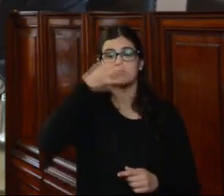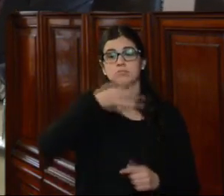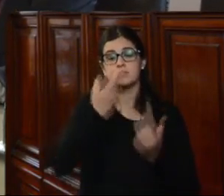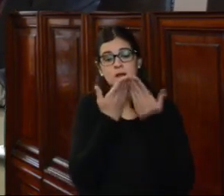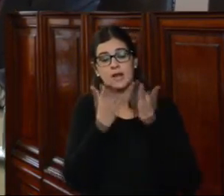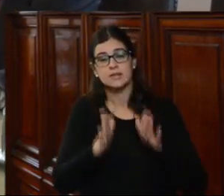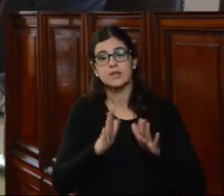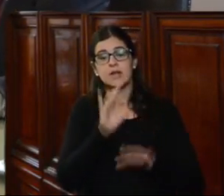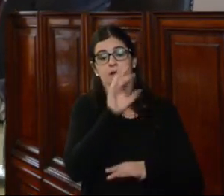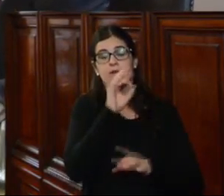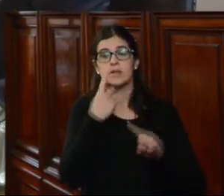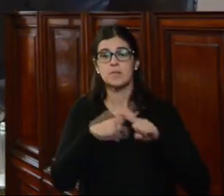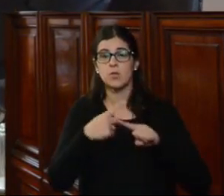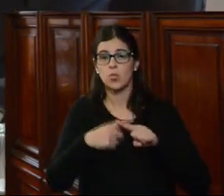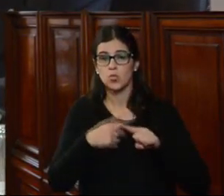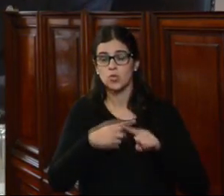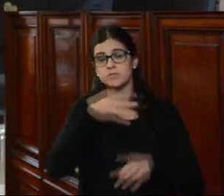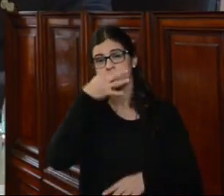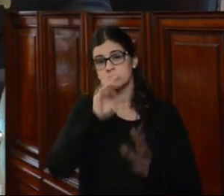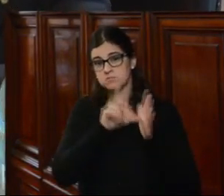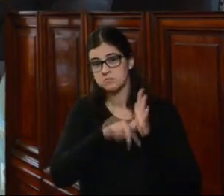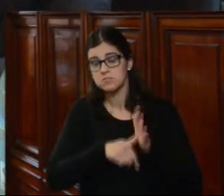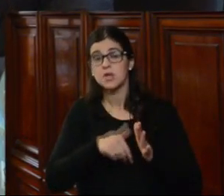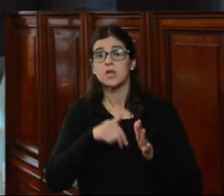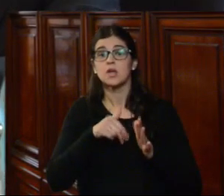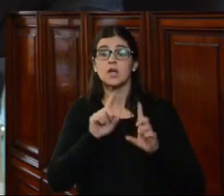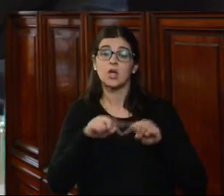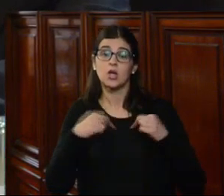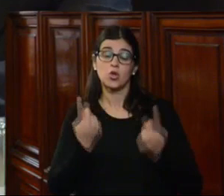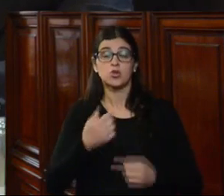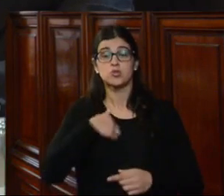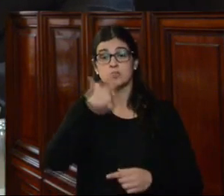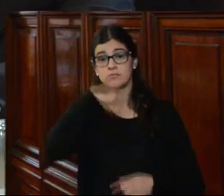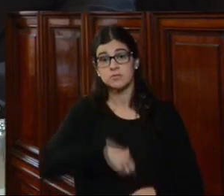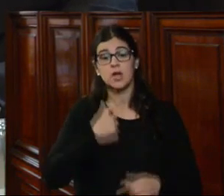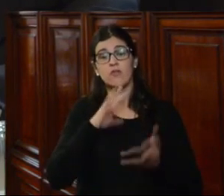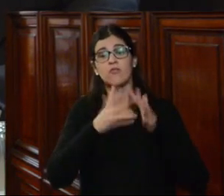de hasta 15 minutos. Gracias,